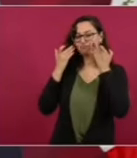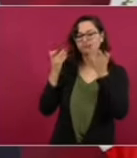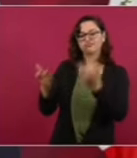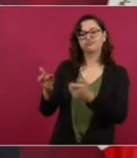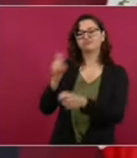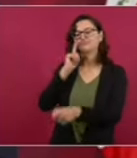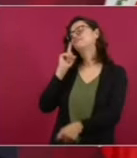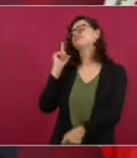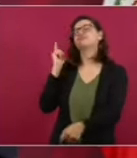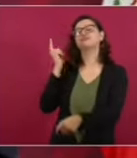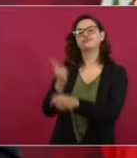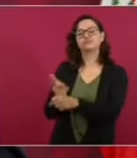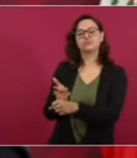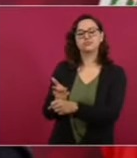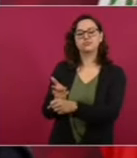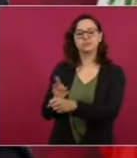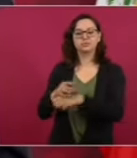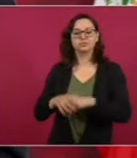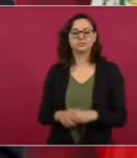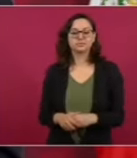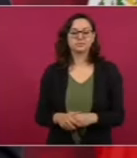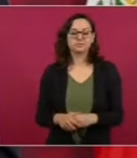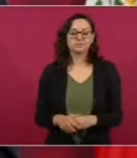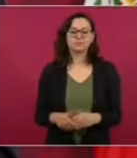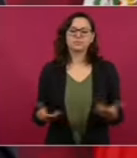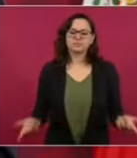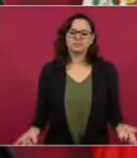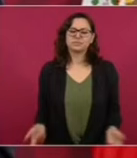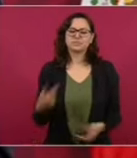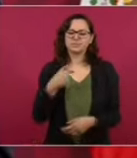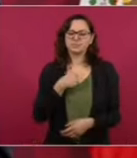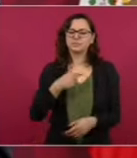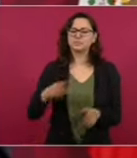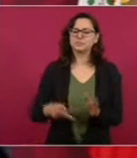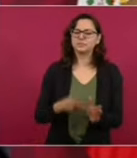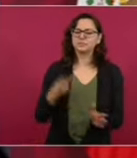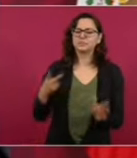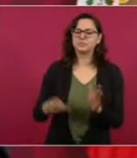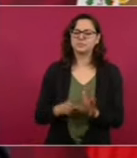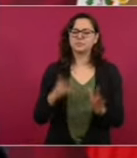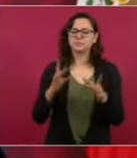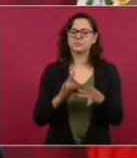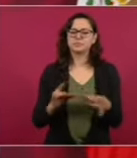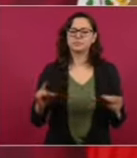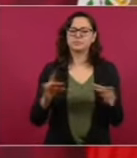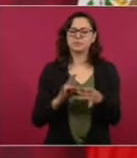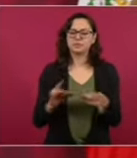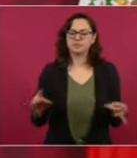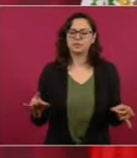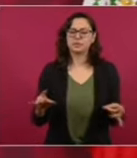Ya les he contado, pero ayuda mucho a entenderlo. Y lo digo.